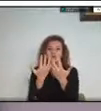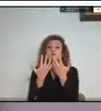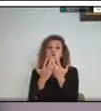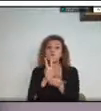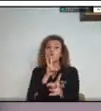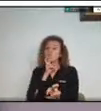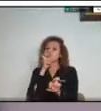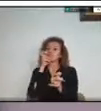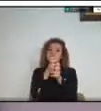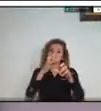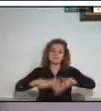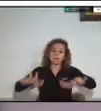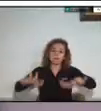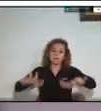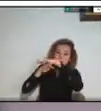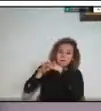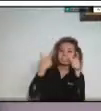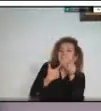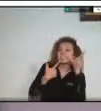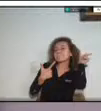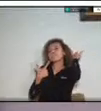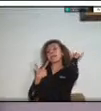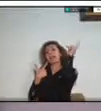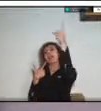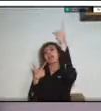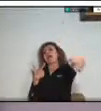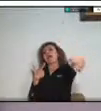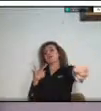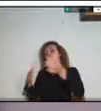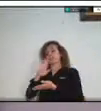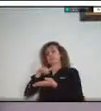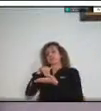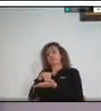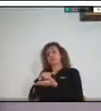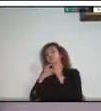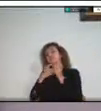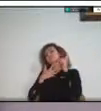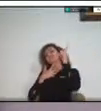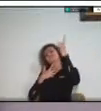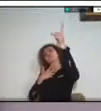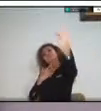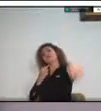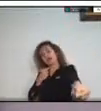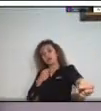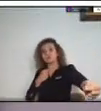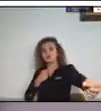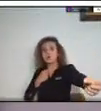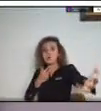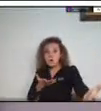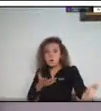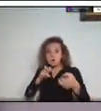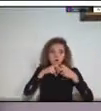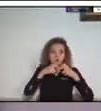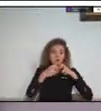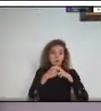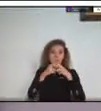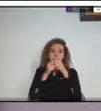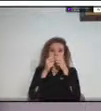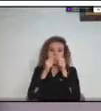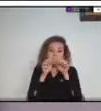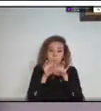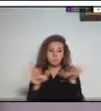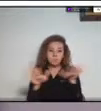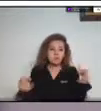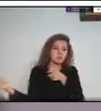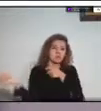urbanos y zonas de suministro problemas de orden público viéndose limitados recursos en transportes aéreos talento humano